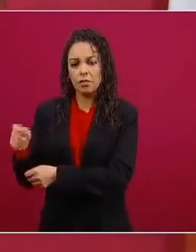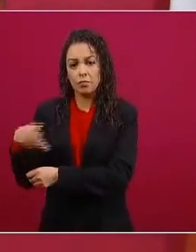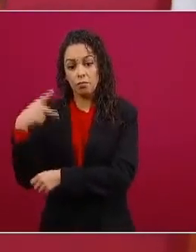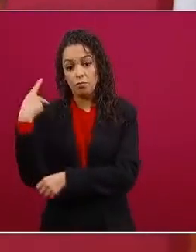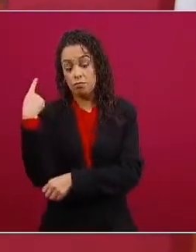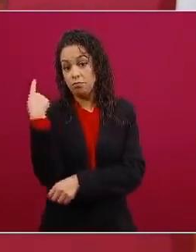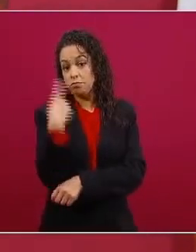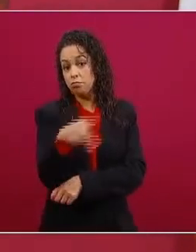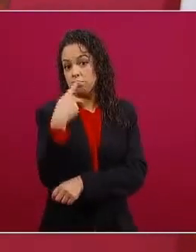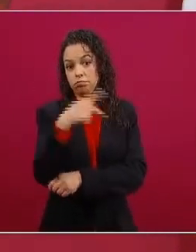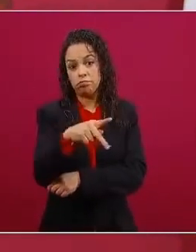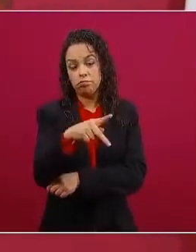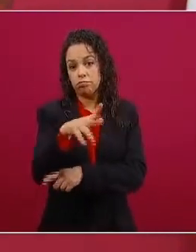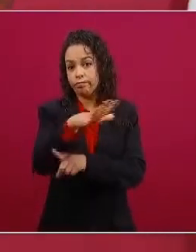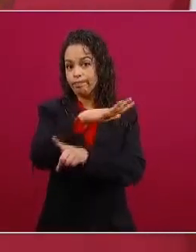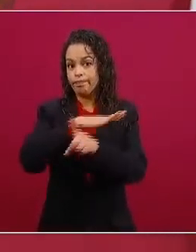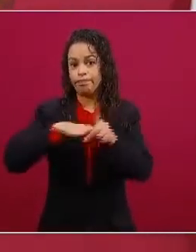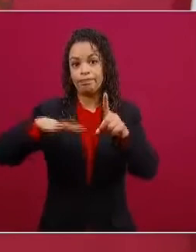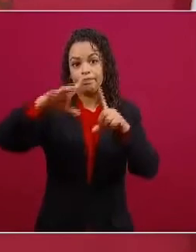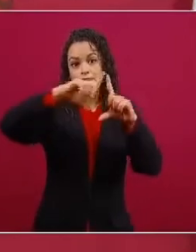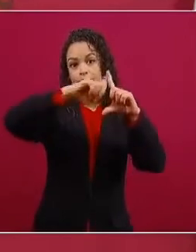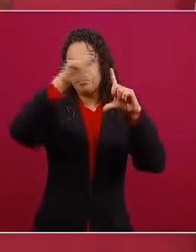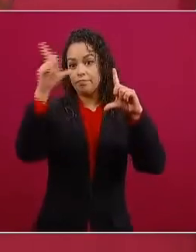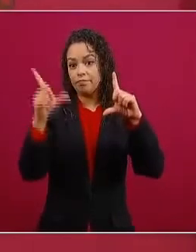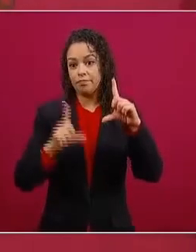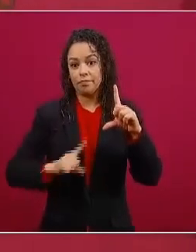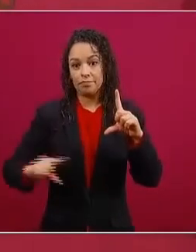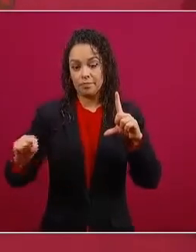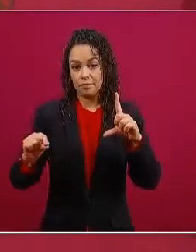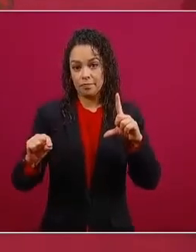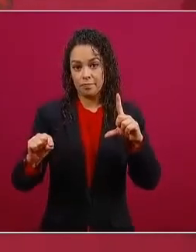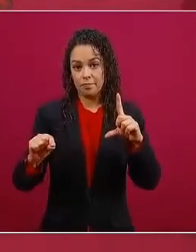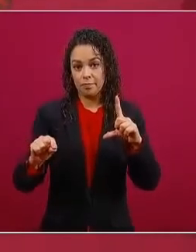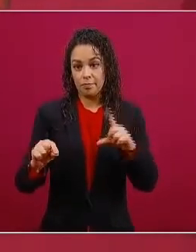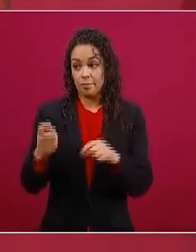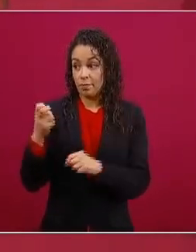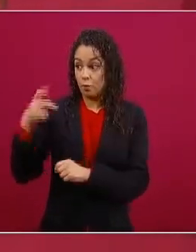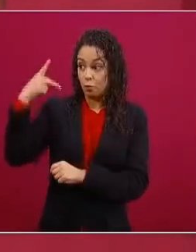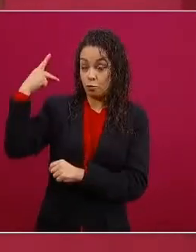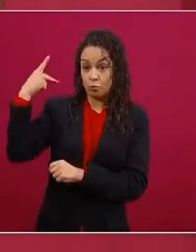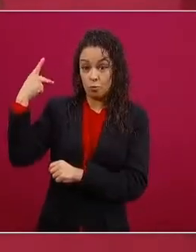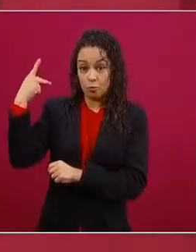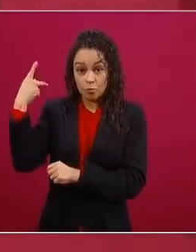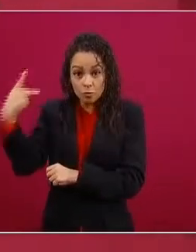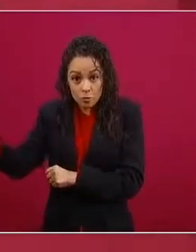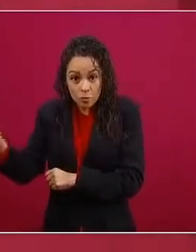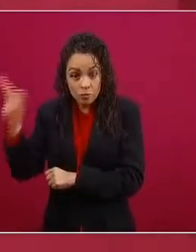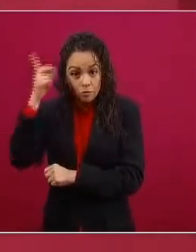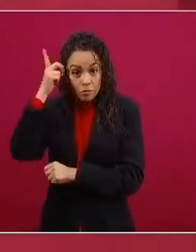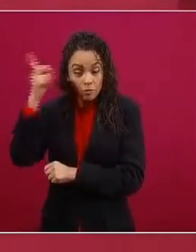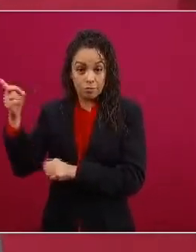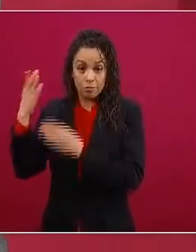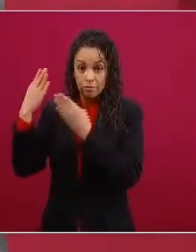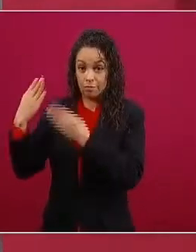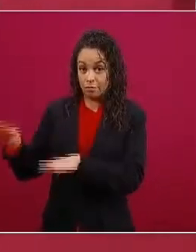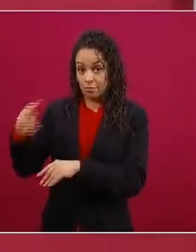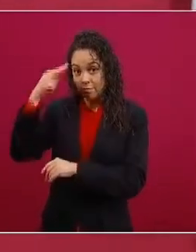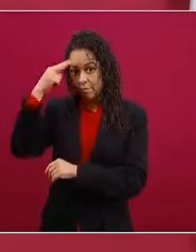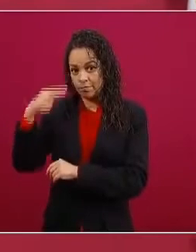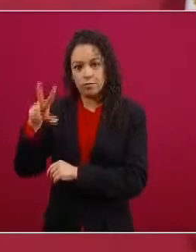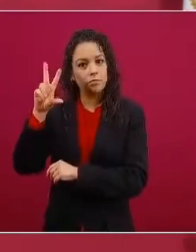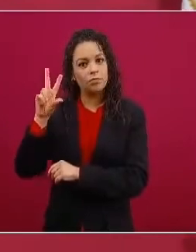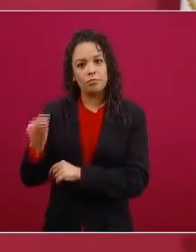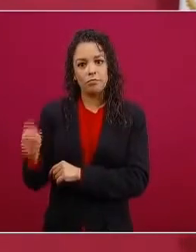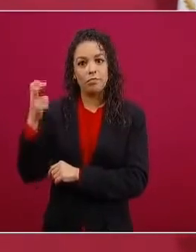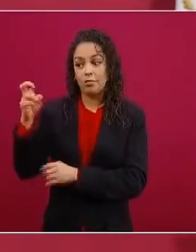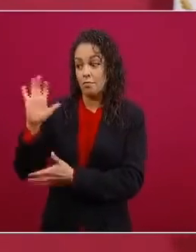ahí sí, no son del Banco de México, son las reservas de la